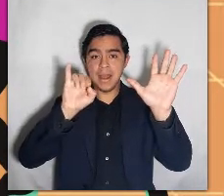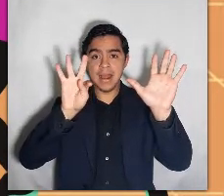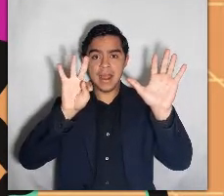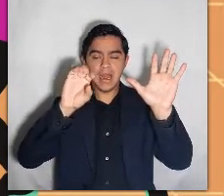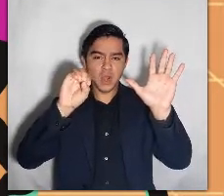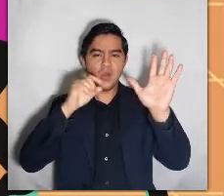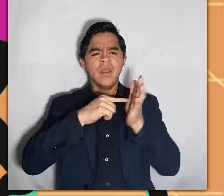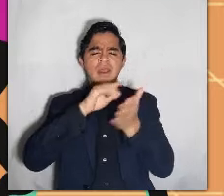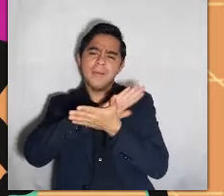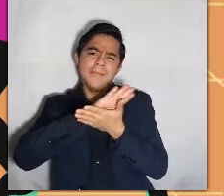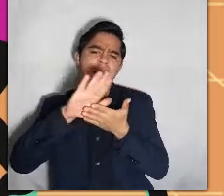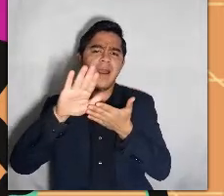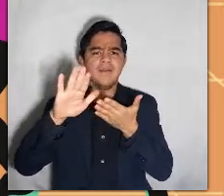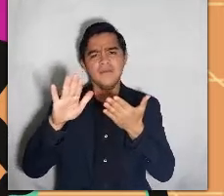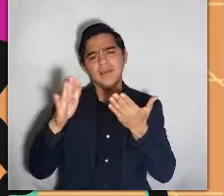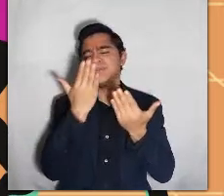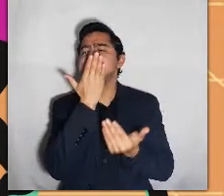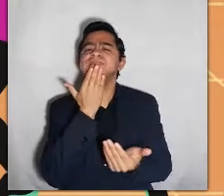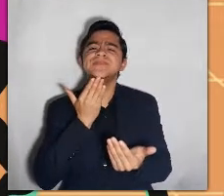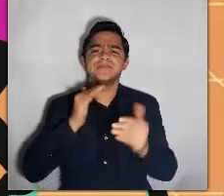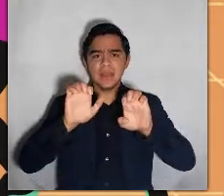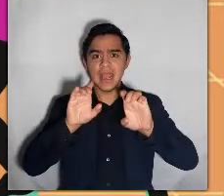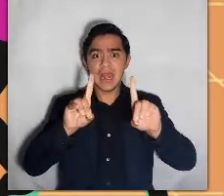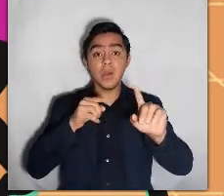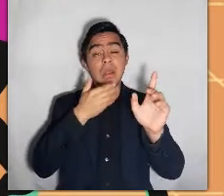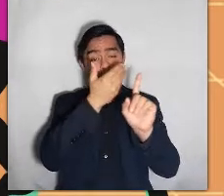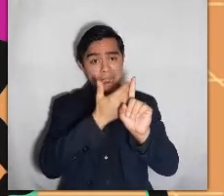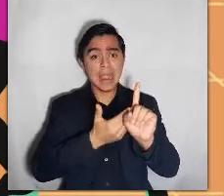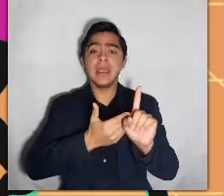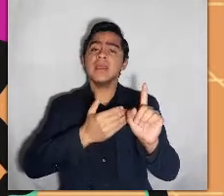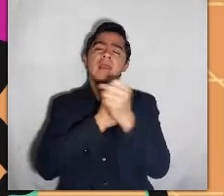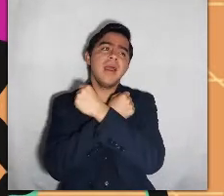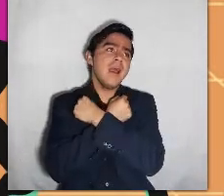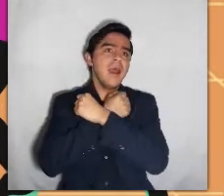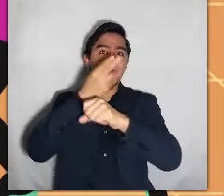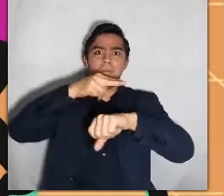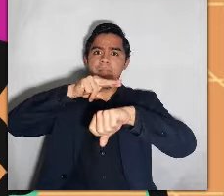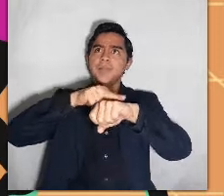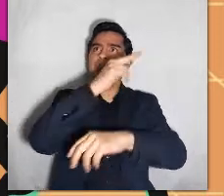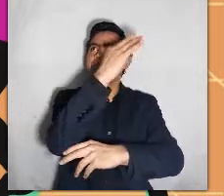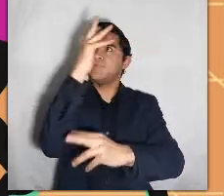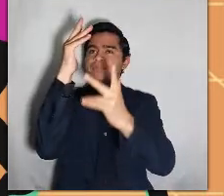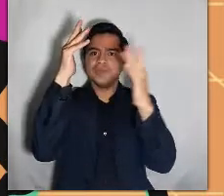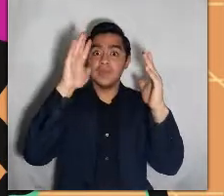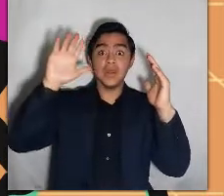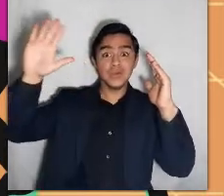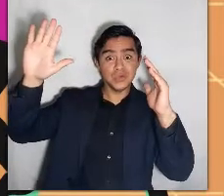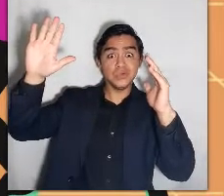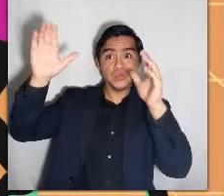Margarito. Era un chico muy amable, tierno, educado y un gran amante de la naturaleza.